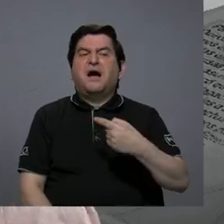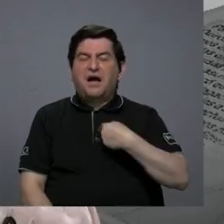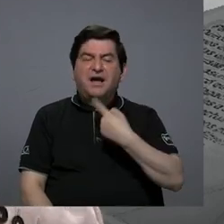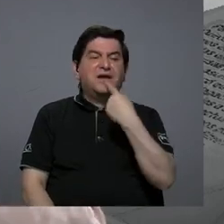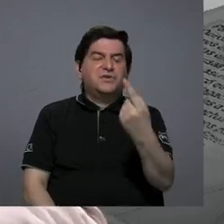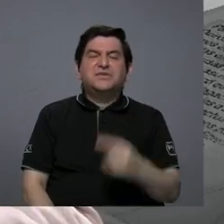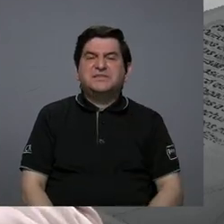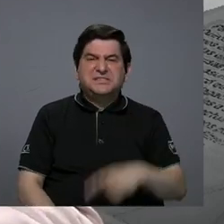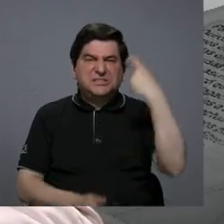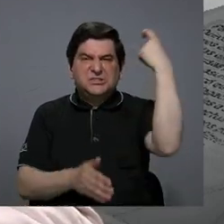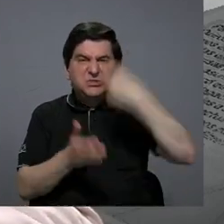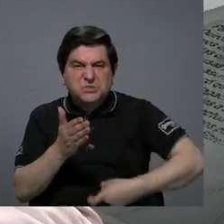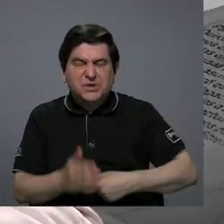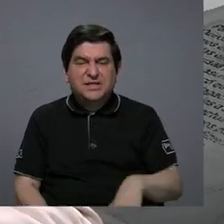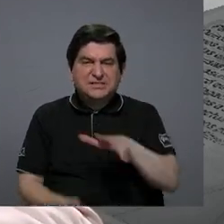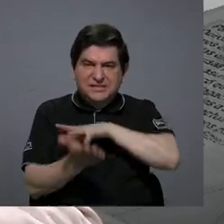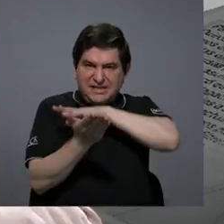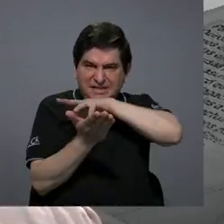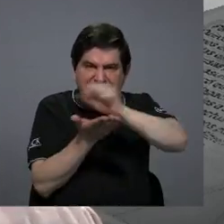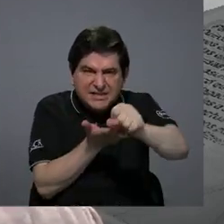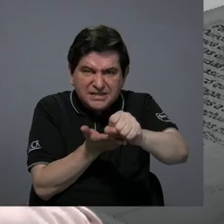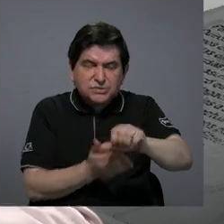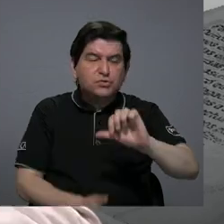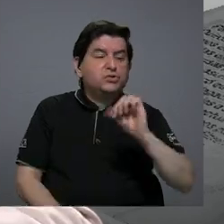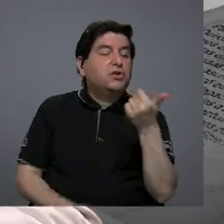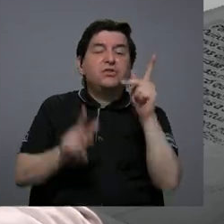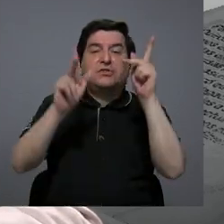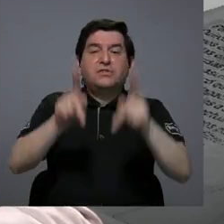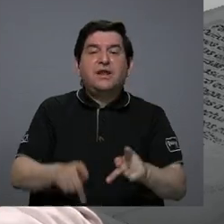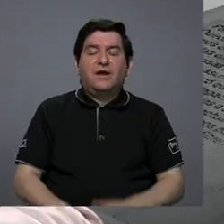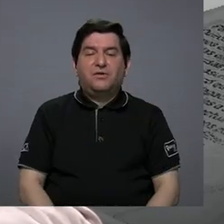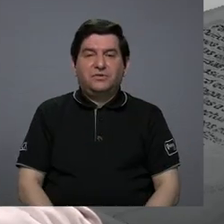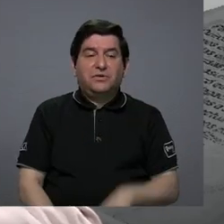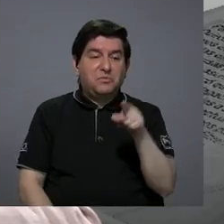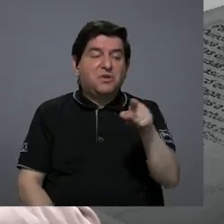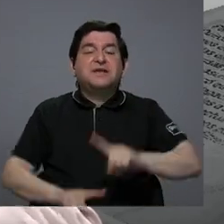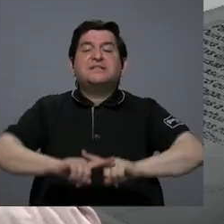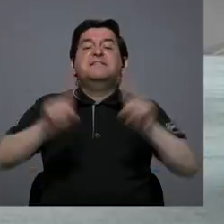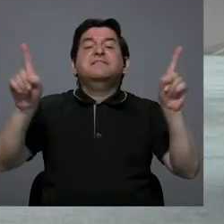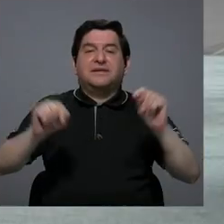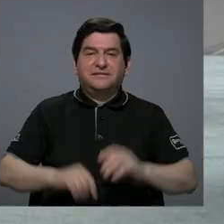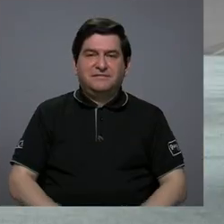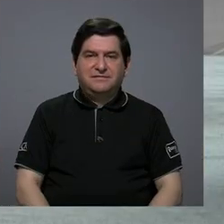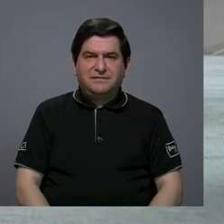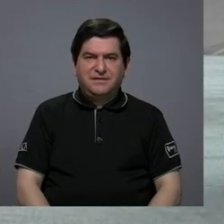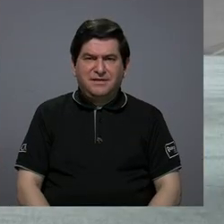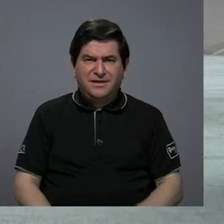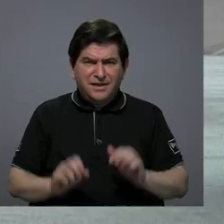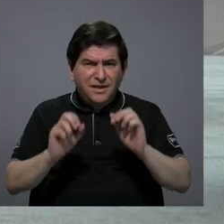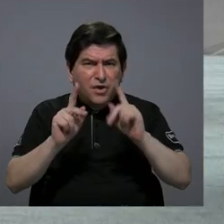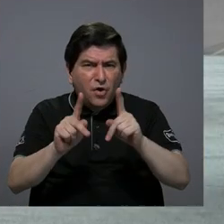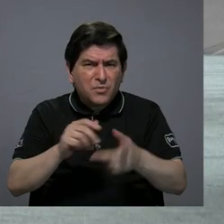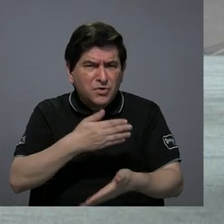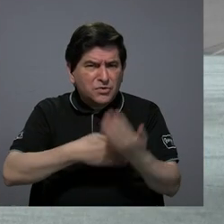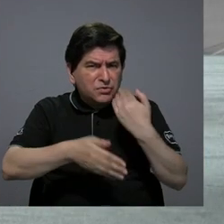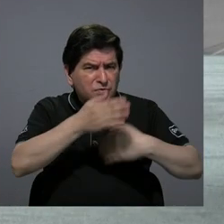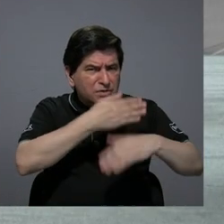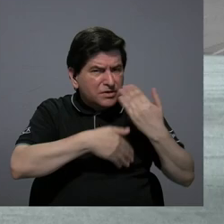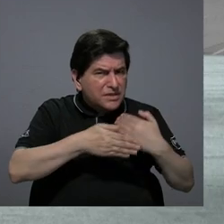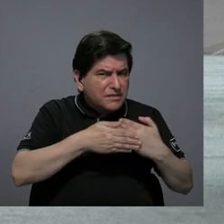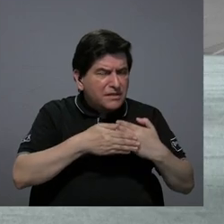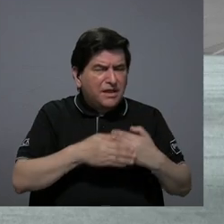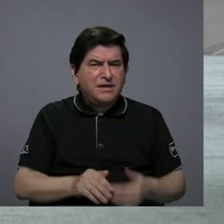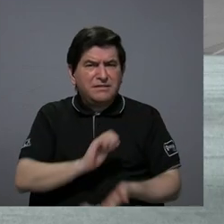hablaba de la crueldad y el aniquilamiento del otro como diferente entonces ¿cuál es la posibilidad de revertirlo?